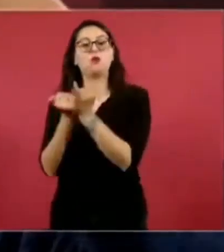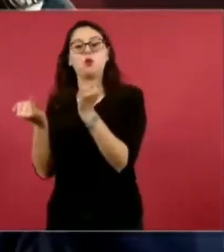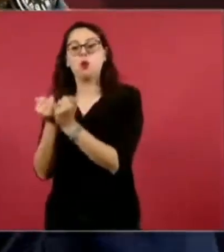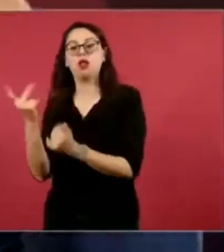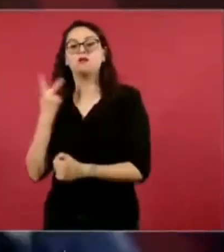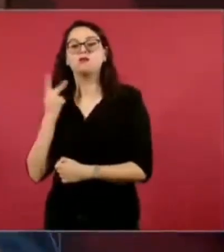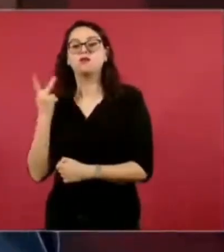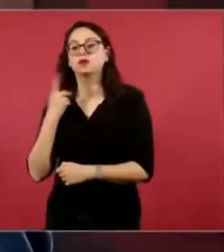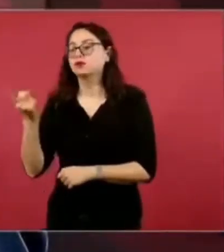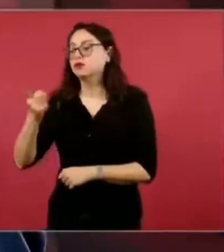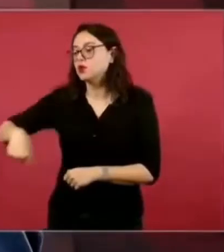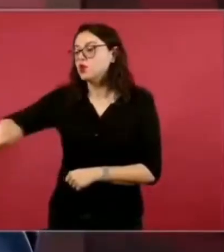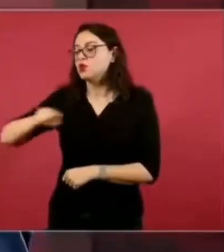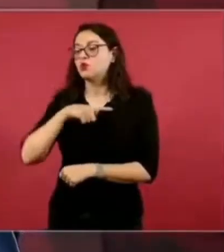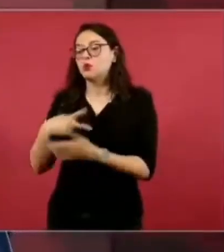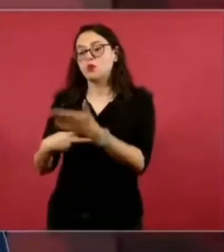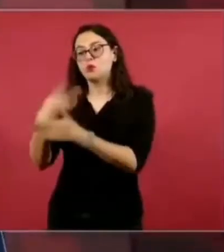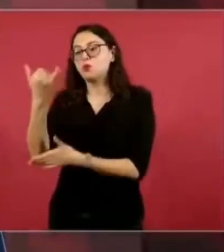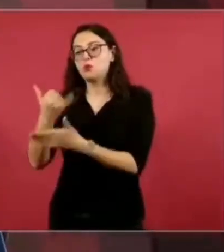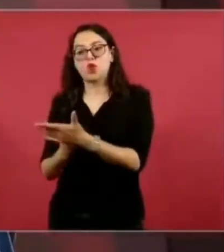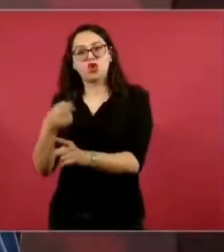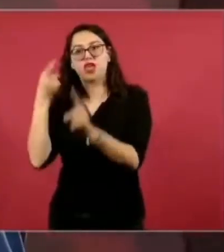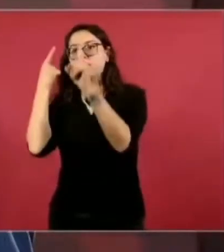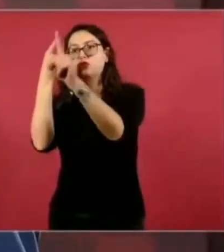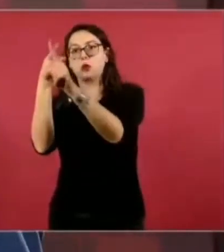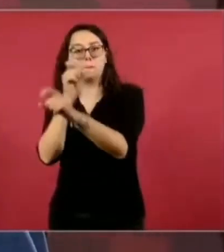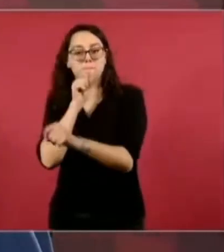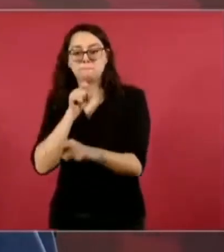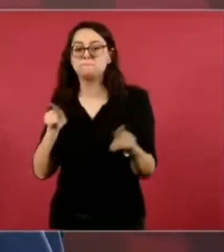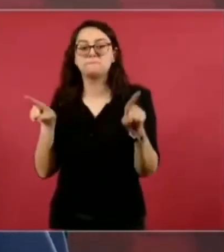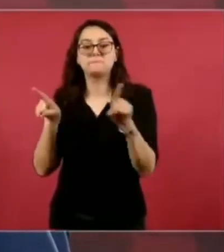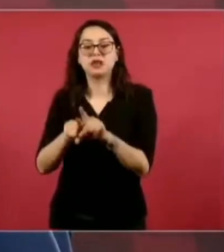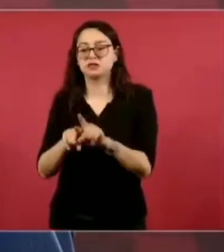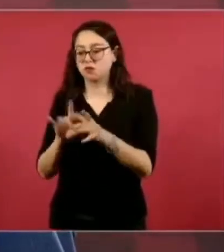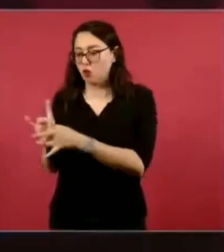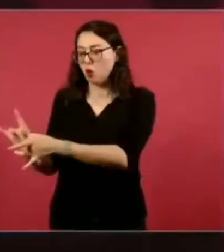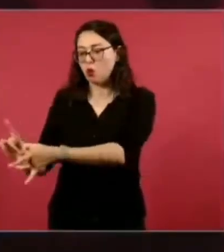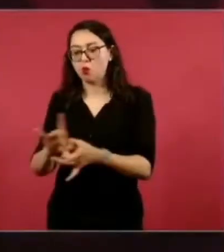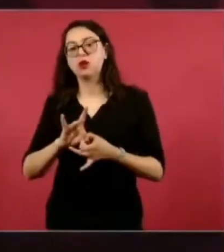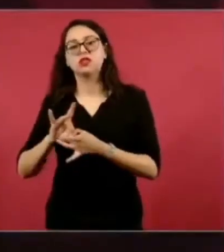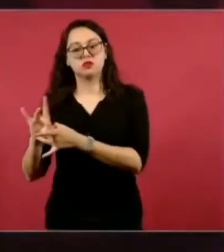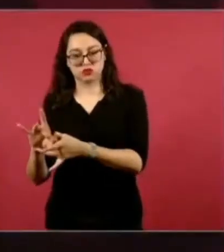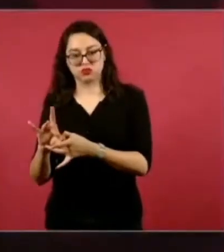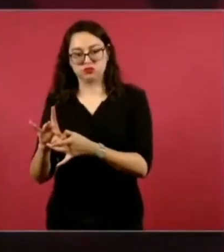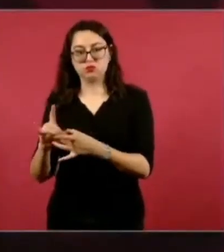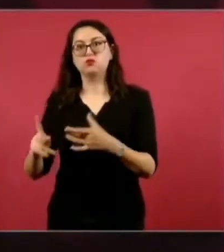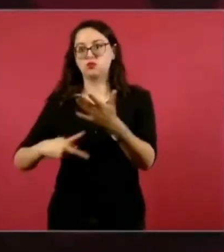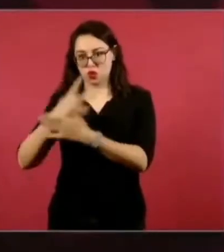en el que participamos millones de mexicanos, mujeres y hombres,